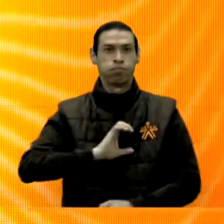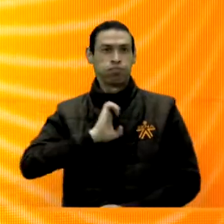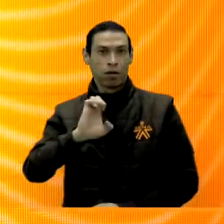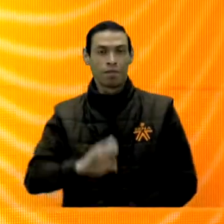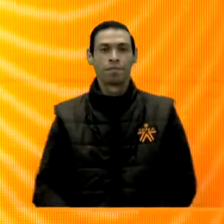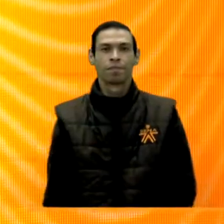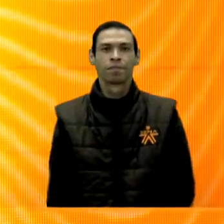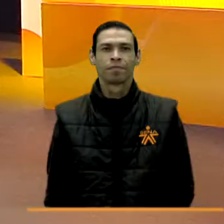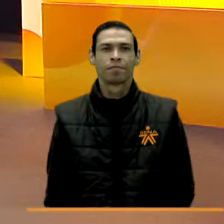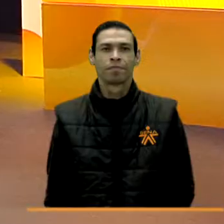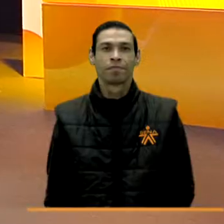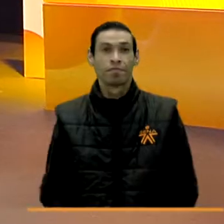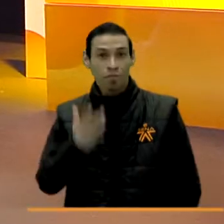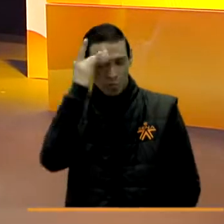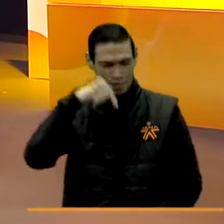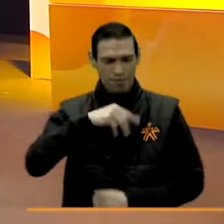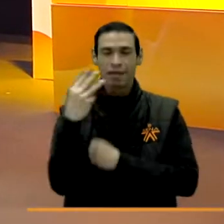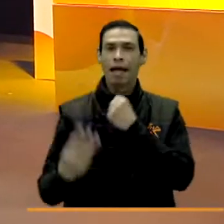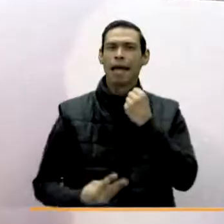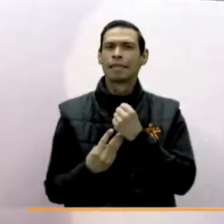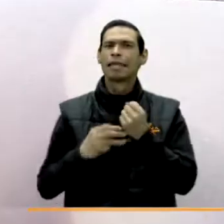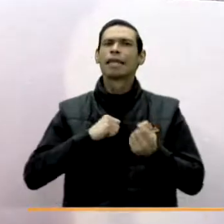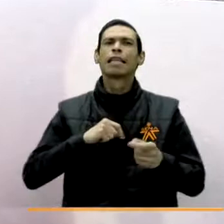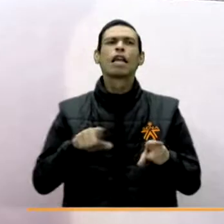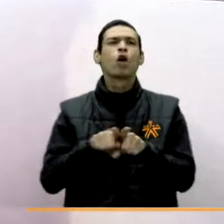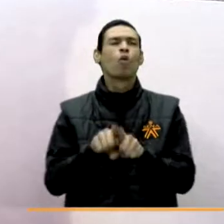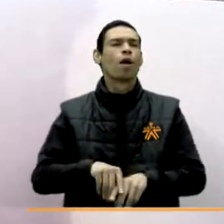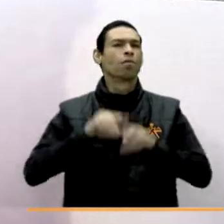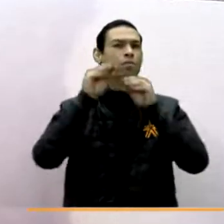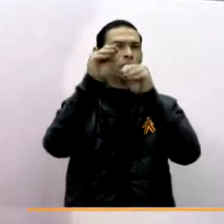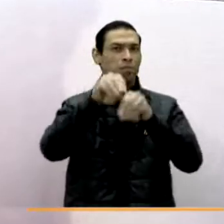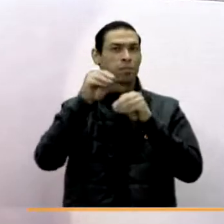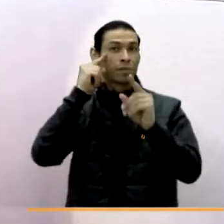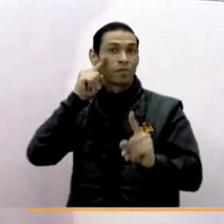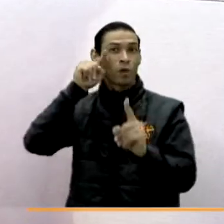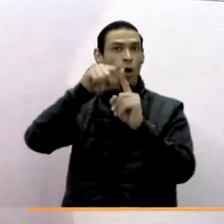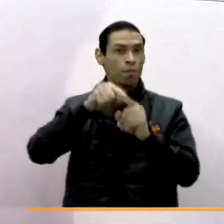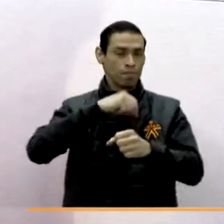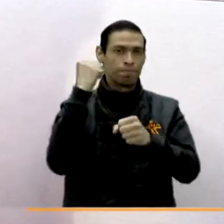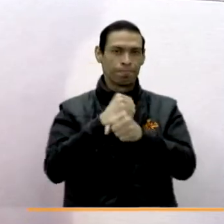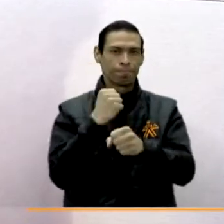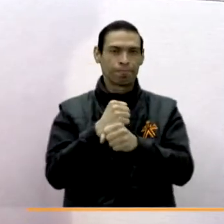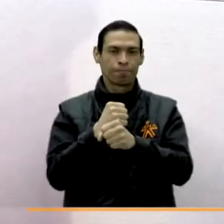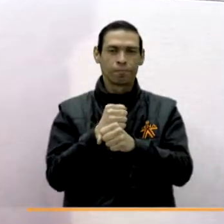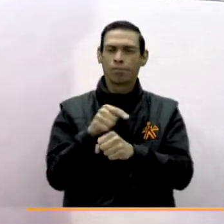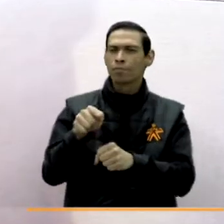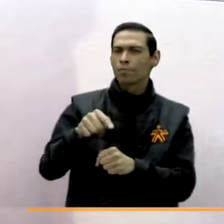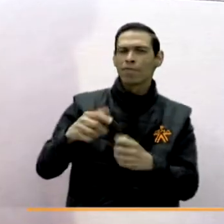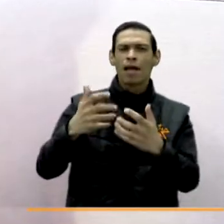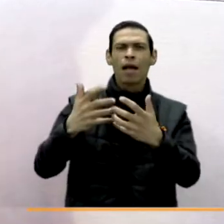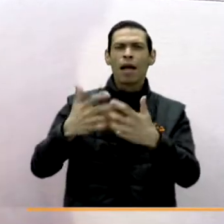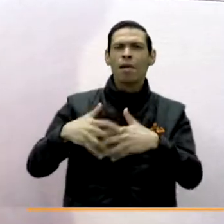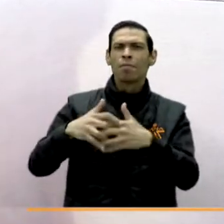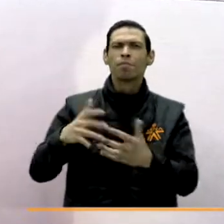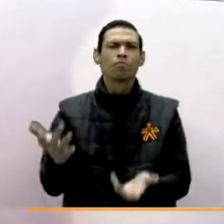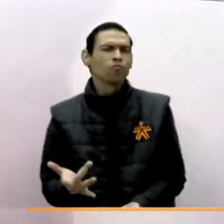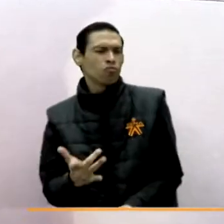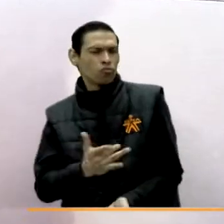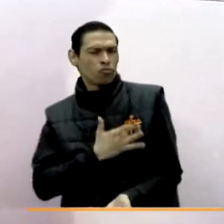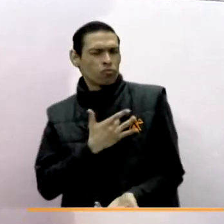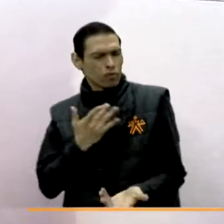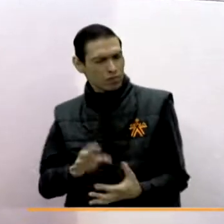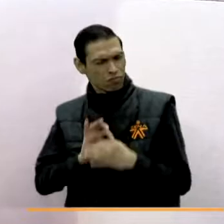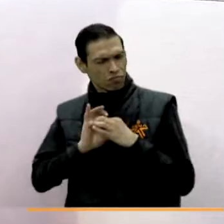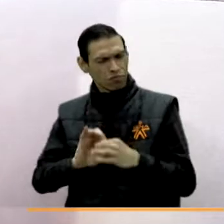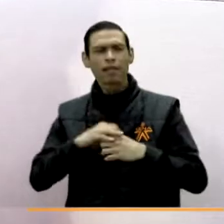emprendimiento. Porque el SENA es formación para el trabajo. ¿Cómo ha recibido el sector productivo, las empresas, esta articulación